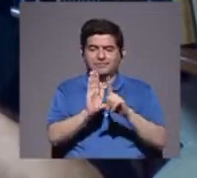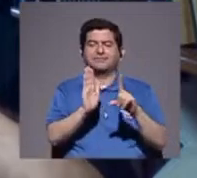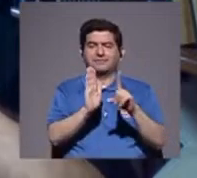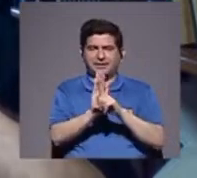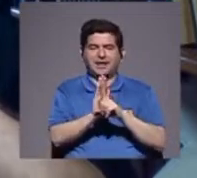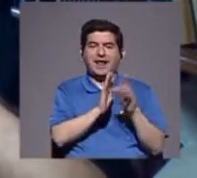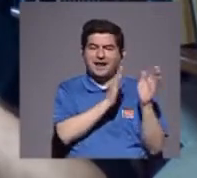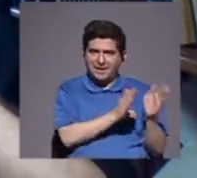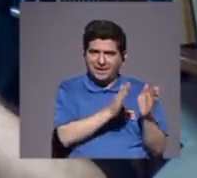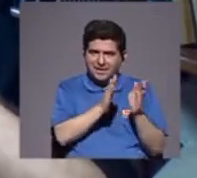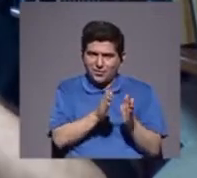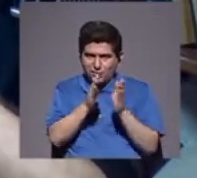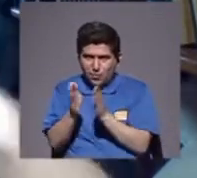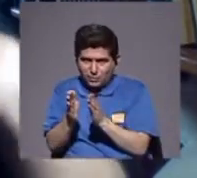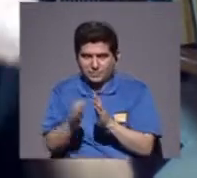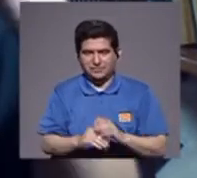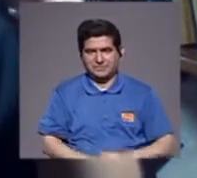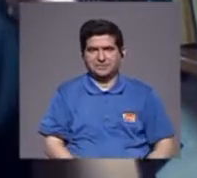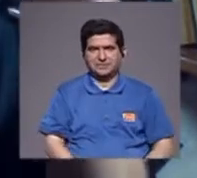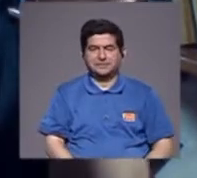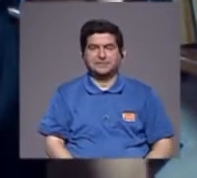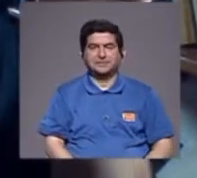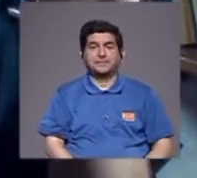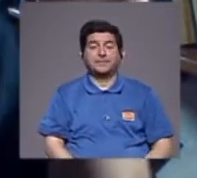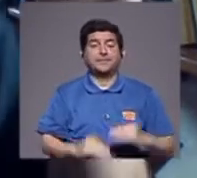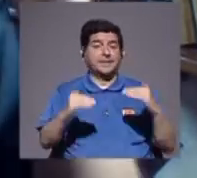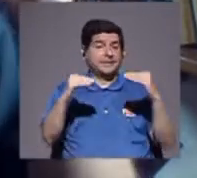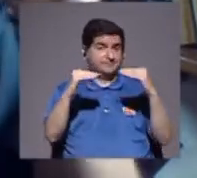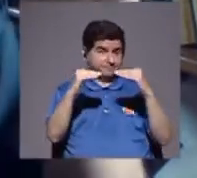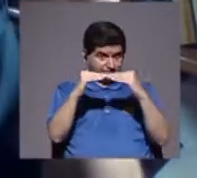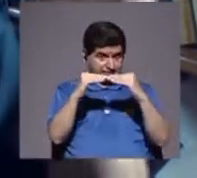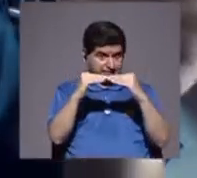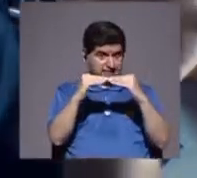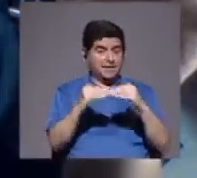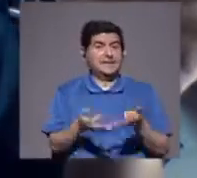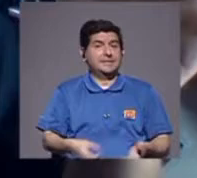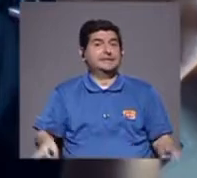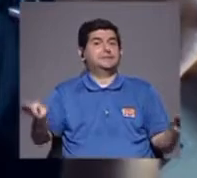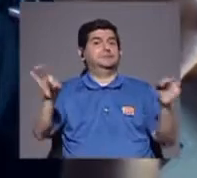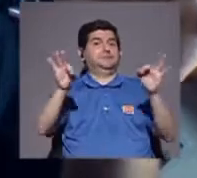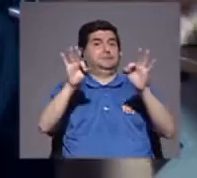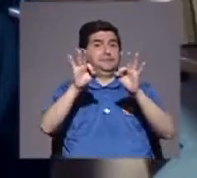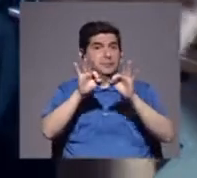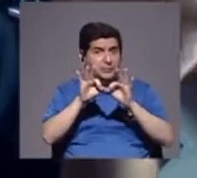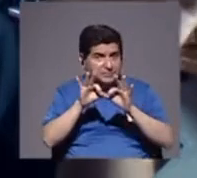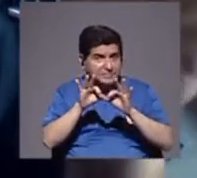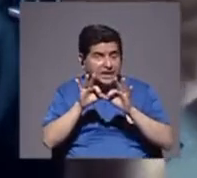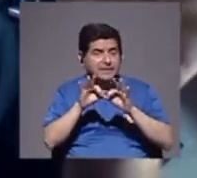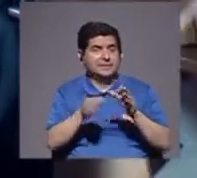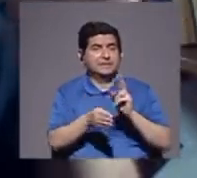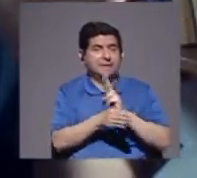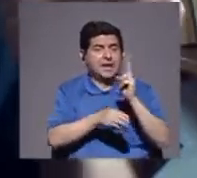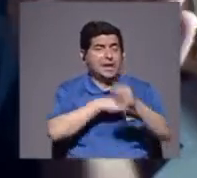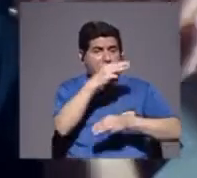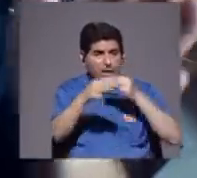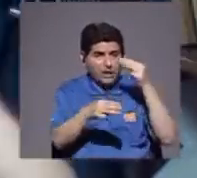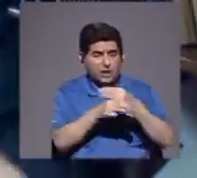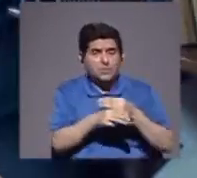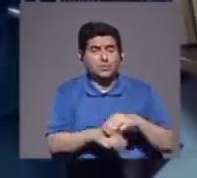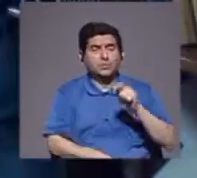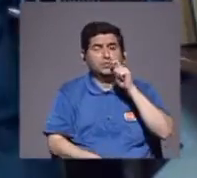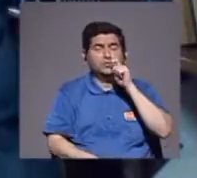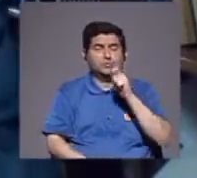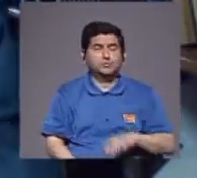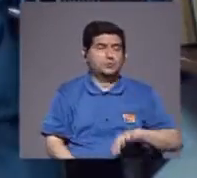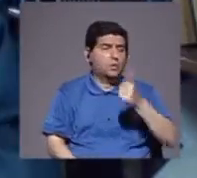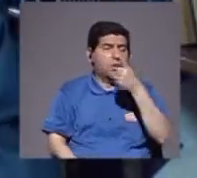ordenada, además, es tal el nivel, es tan importante, el consumo mundial, de la marihuana, que